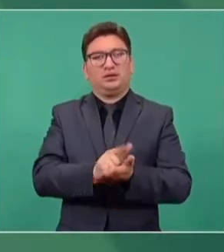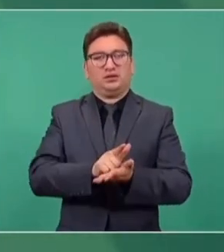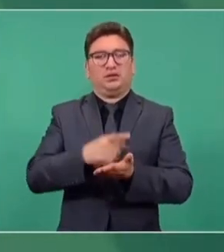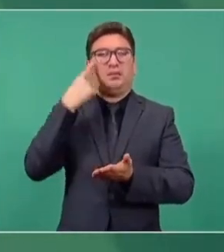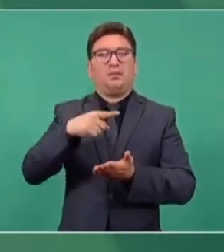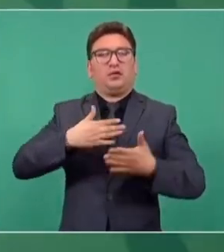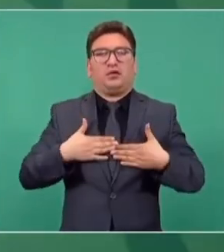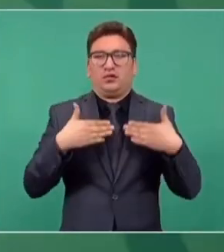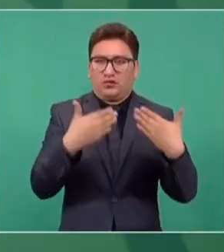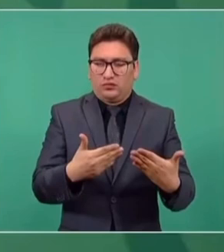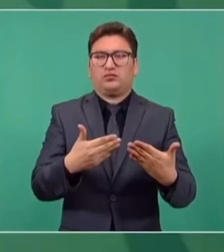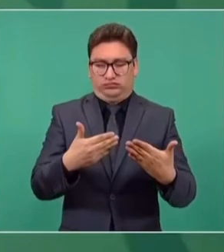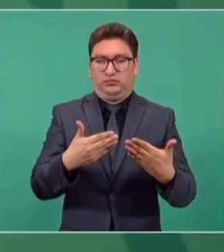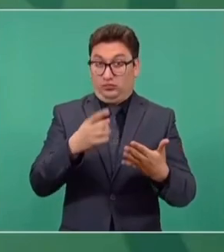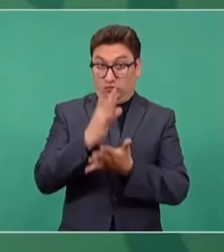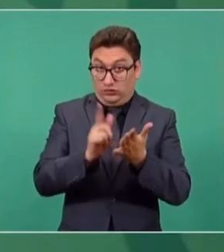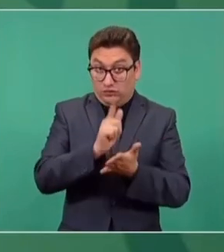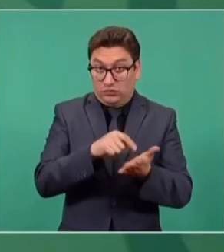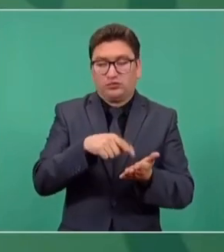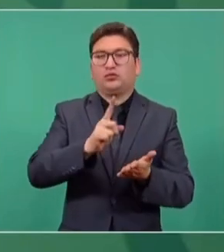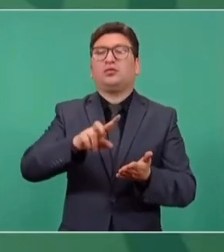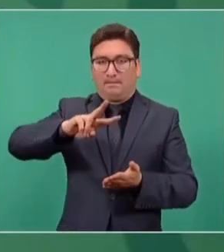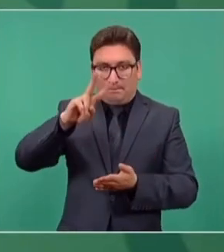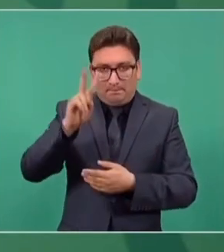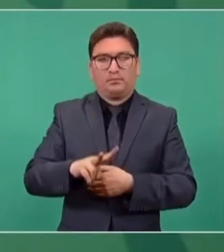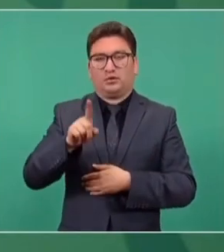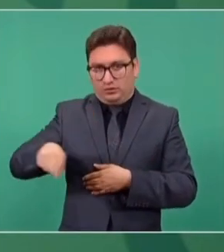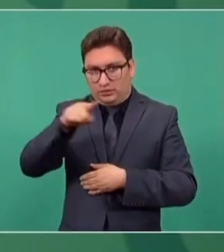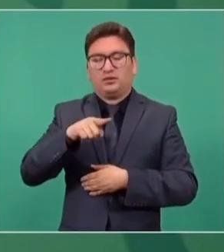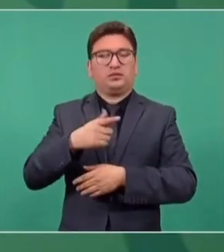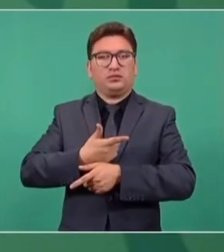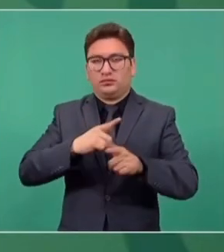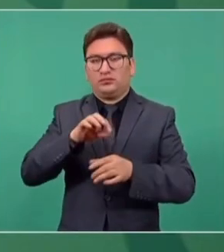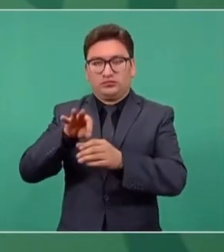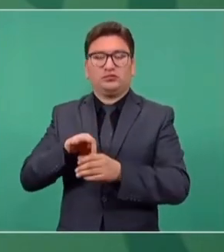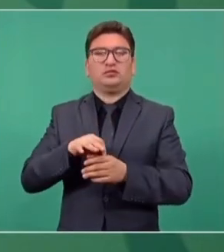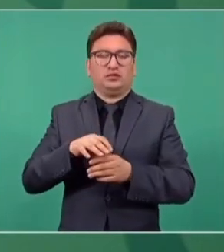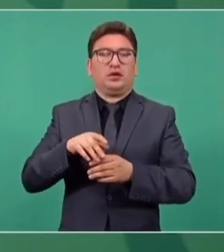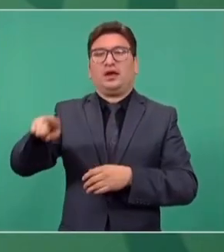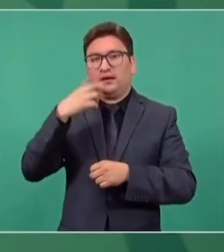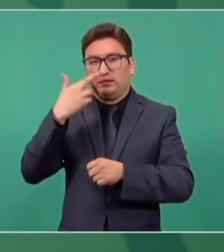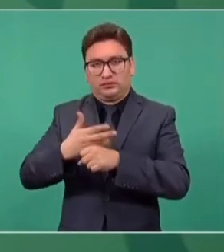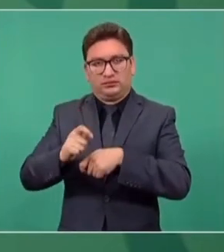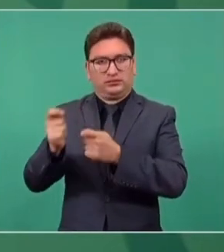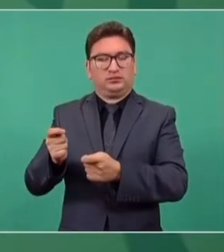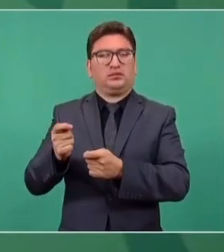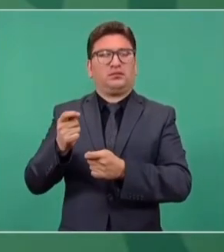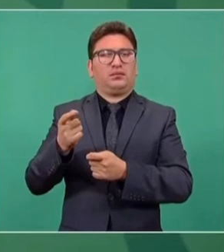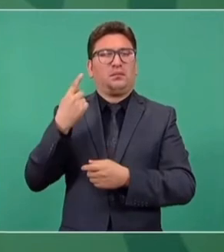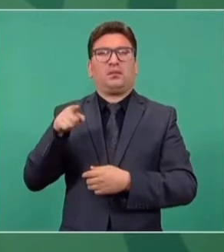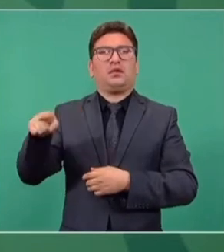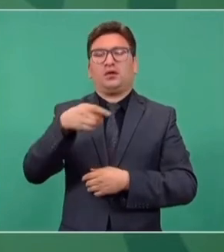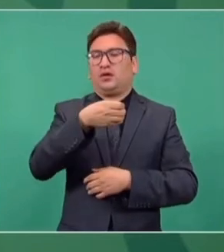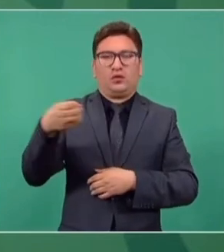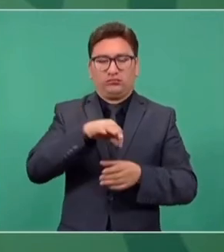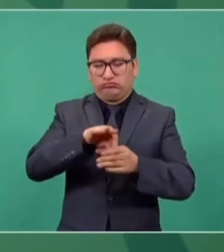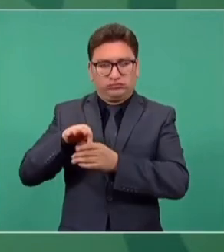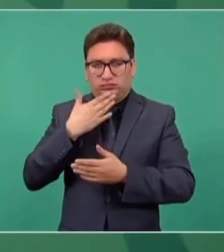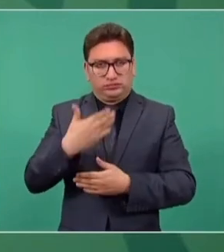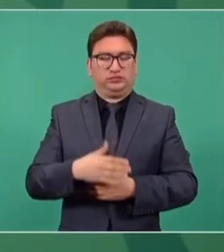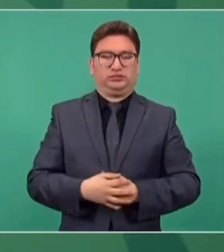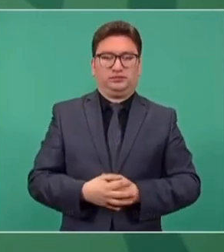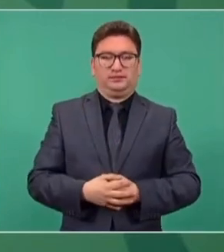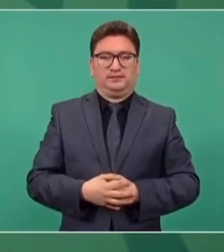confiable, pero no sólo la ley, sino que sean verdaderos demócratas los responsables de organizar las elecciones,